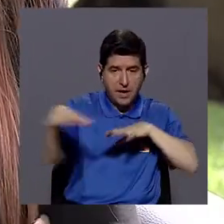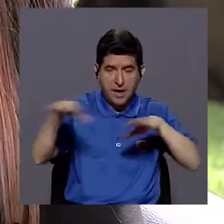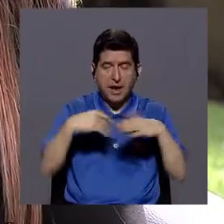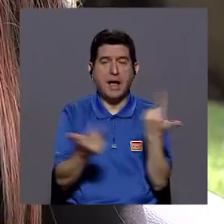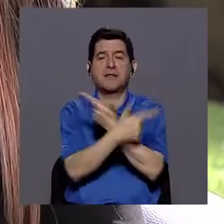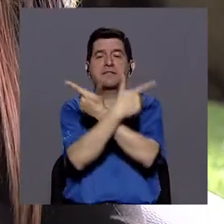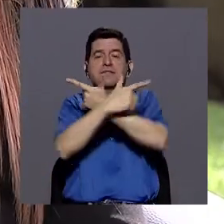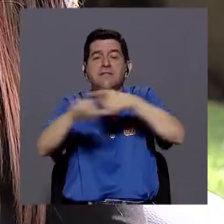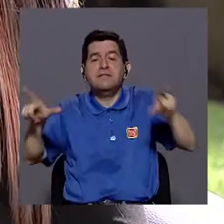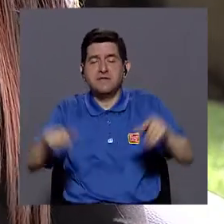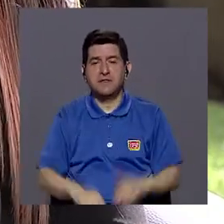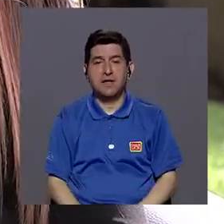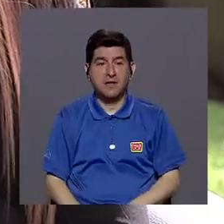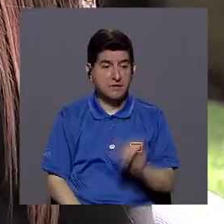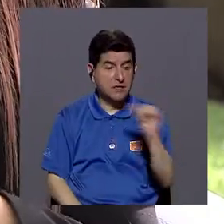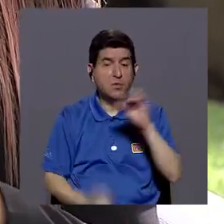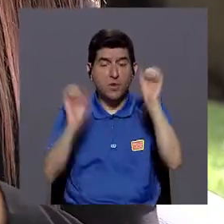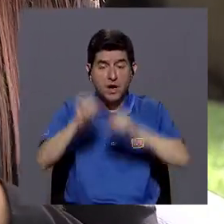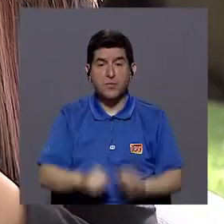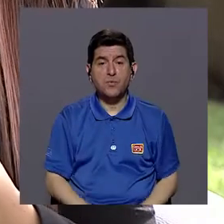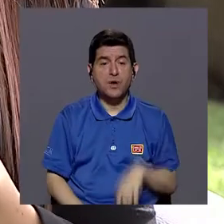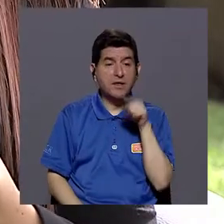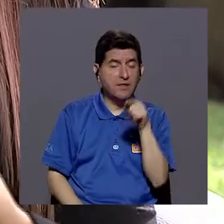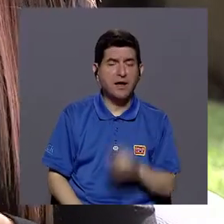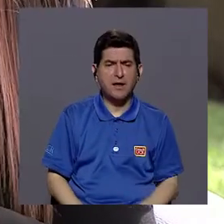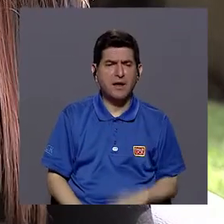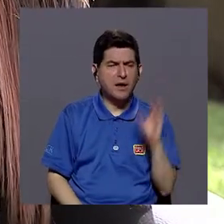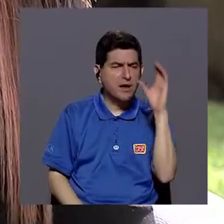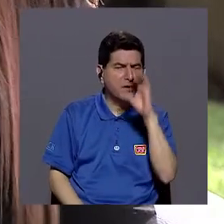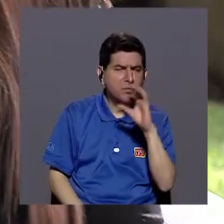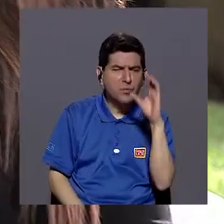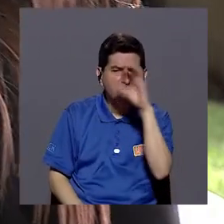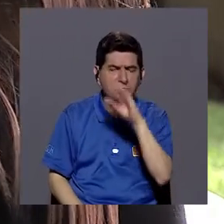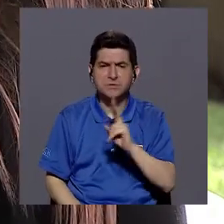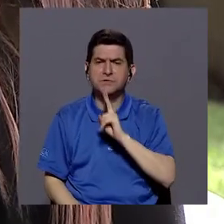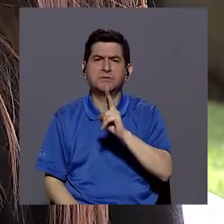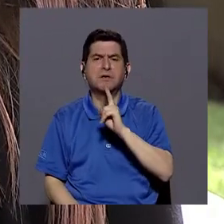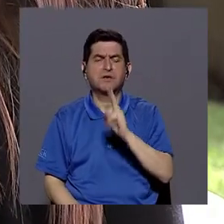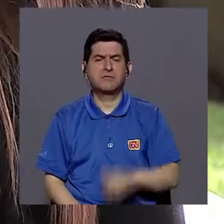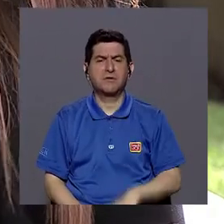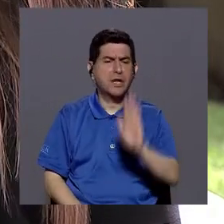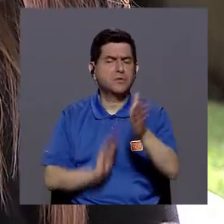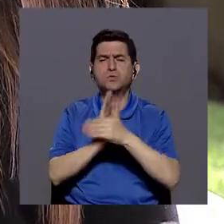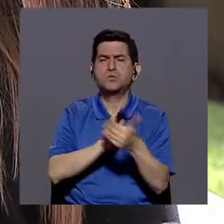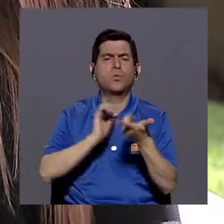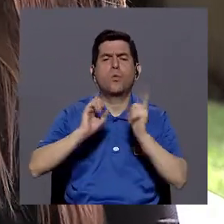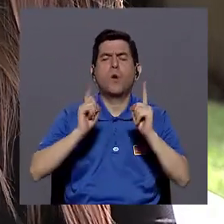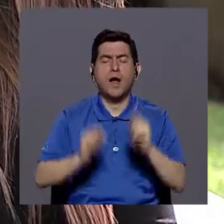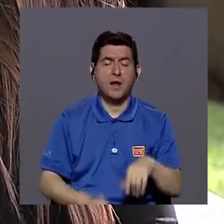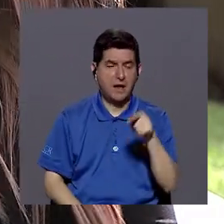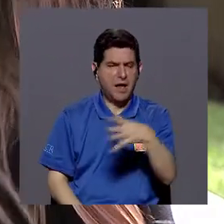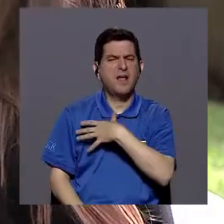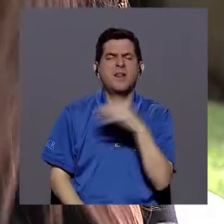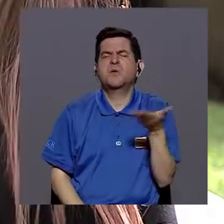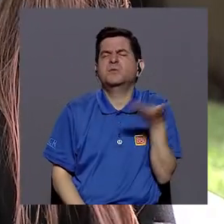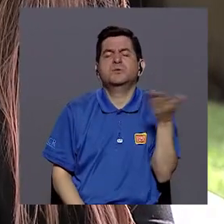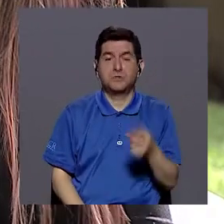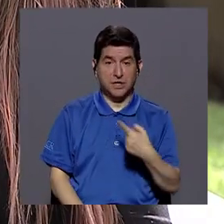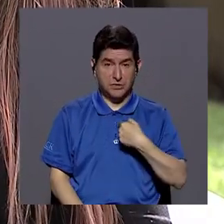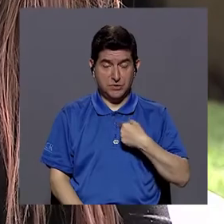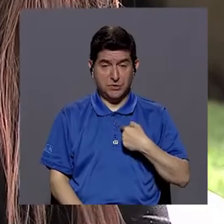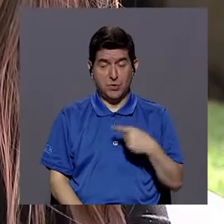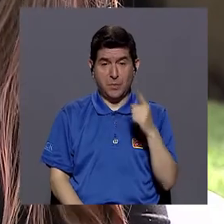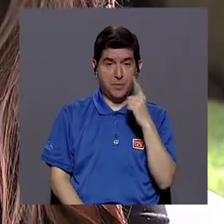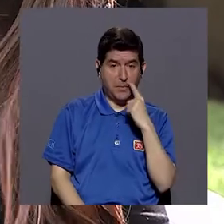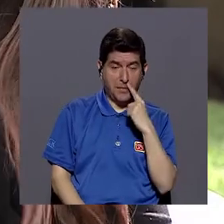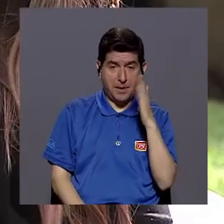libres, que pueda también explorar cuáles son verdaderamente sus habilidades, sus gustos, ¿verdad? Porque si yo